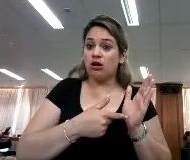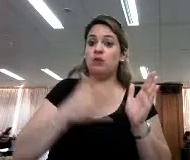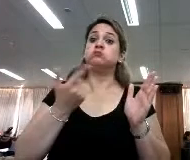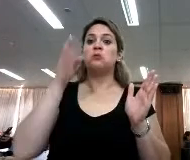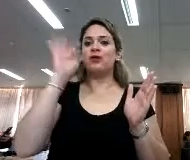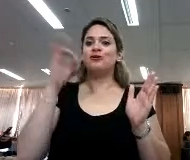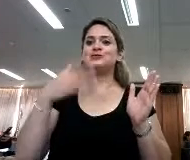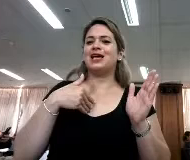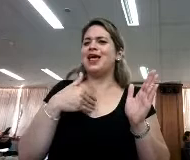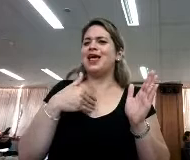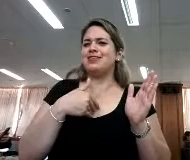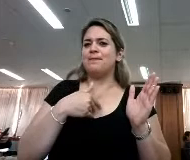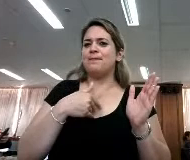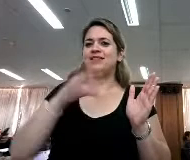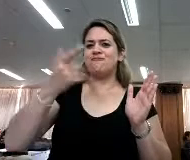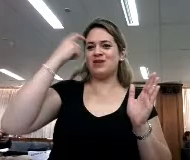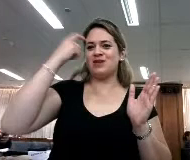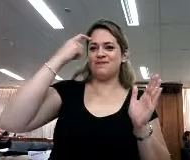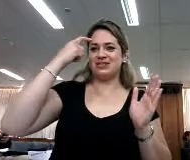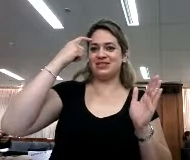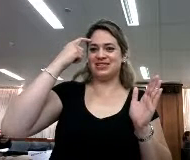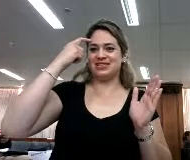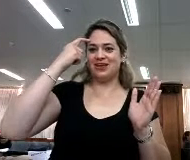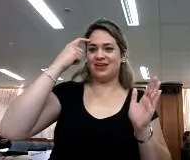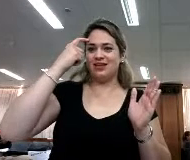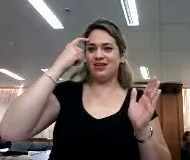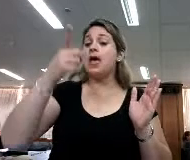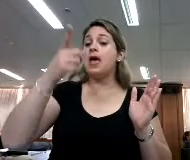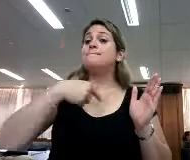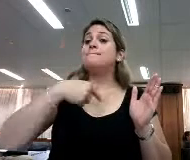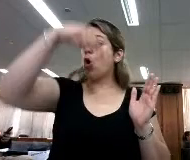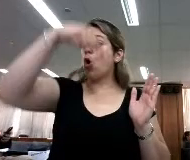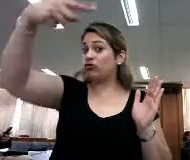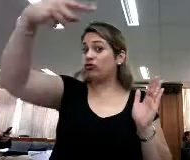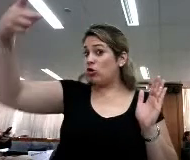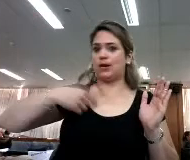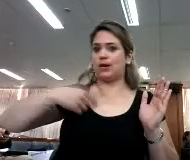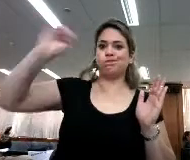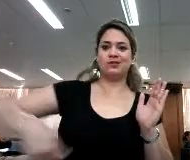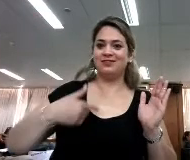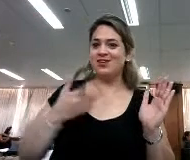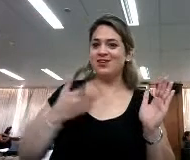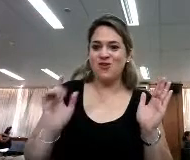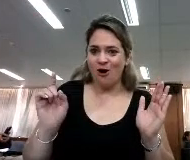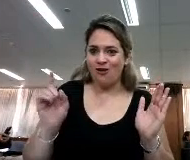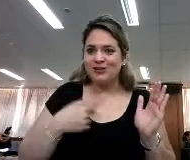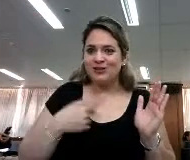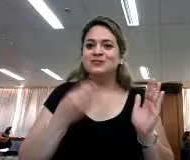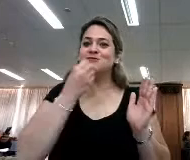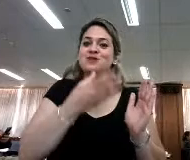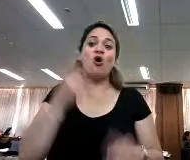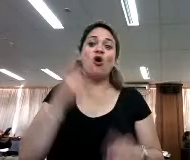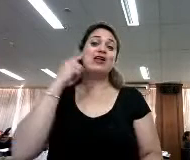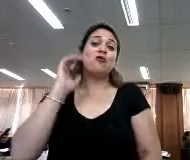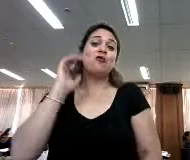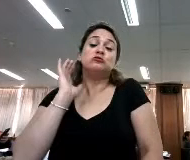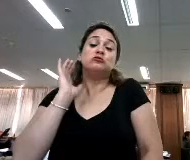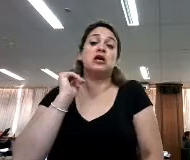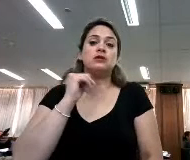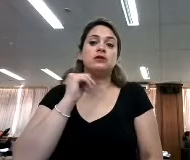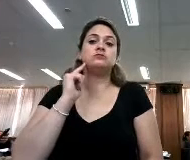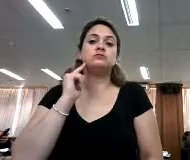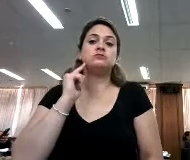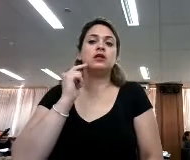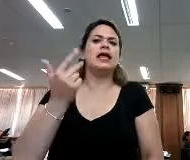adecúan a mi ideología pero no escucho las otras yo procuro escuchar las noticias como en tres